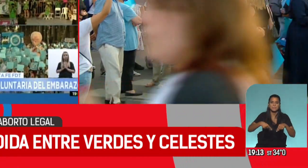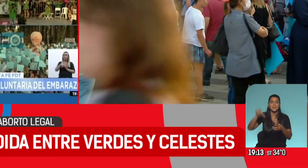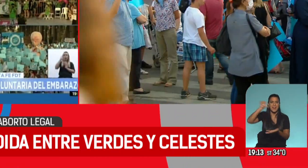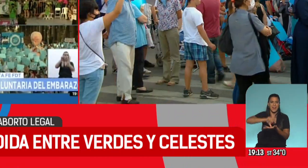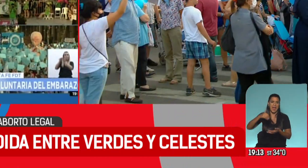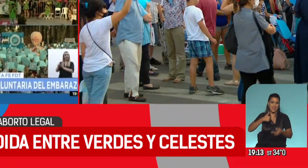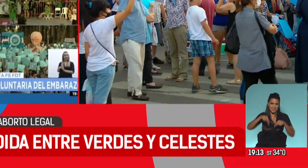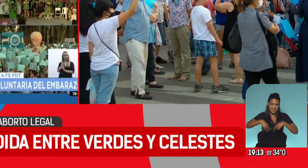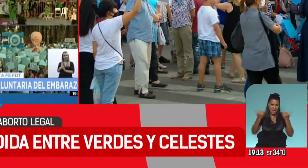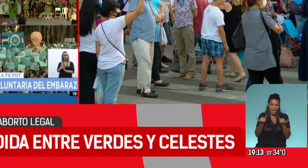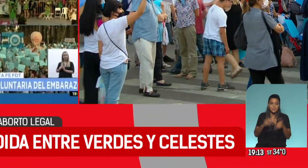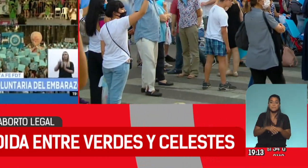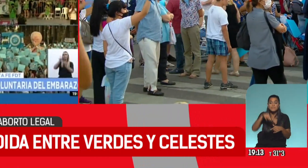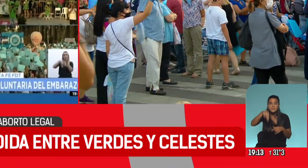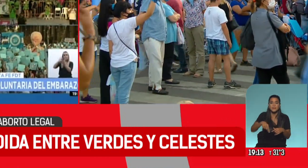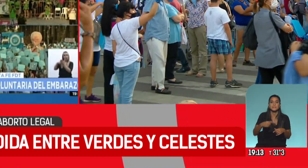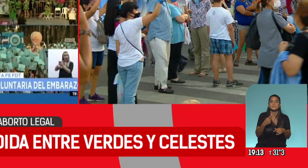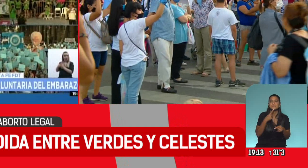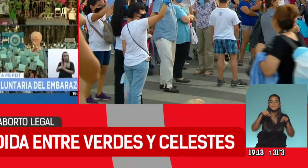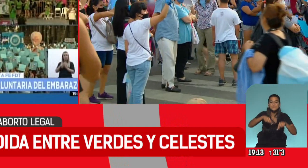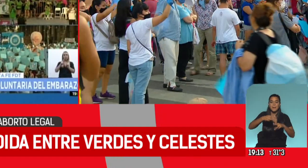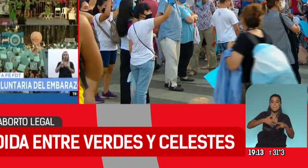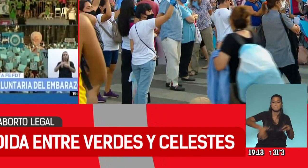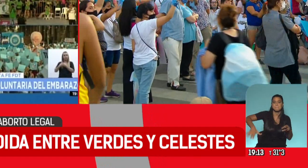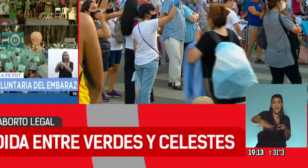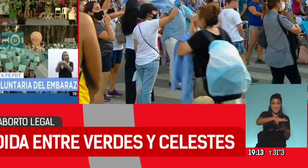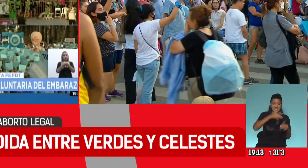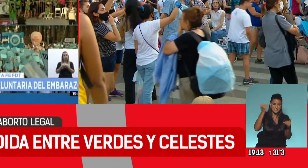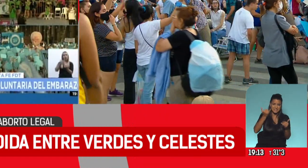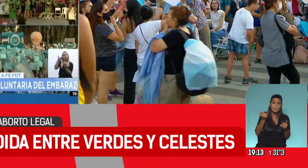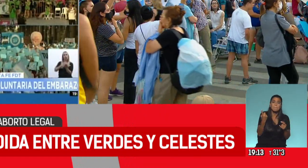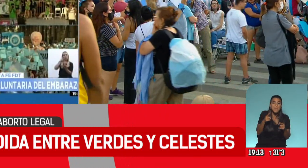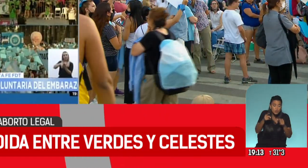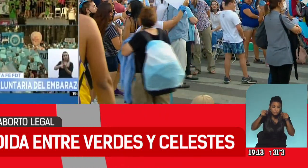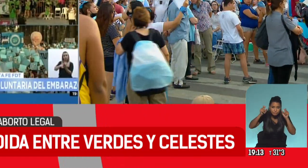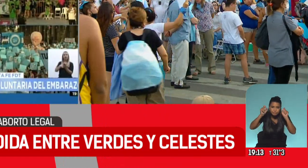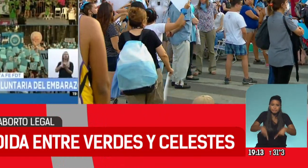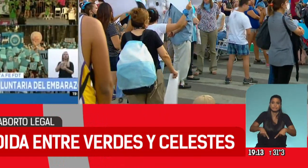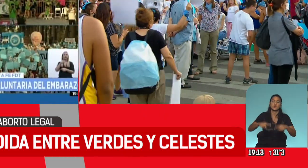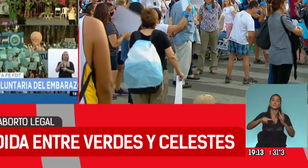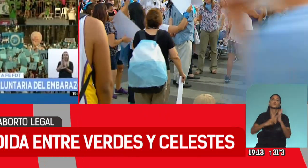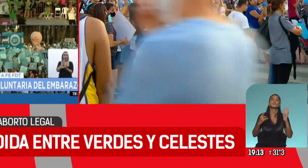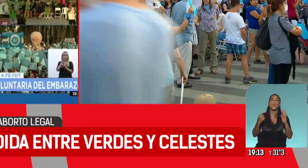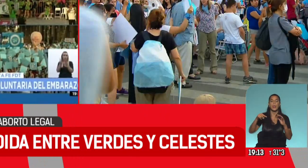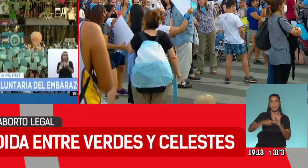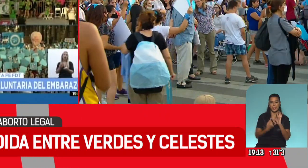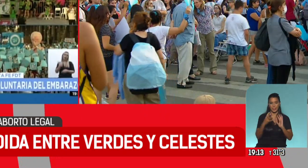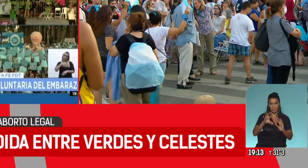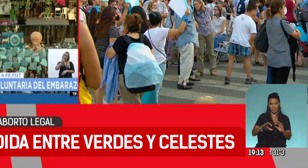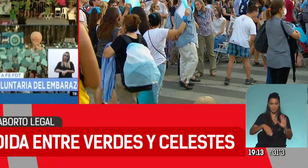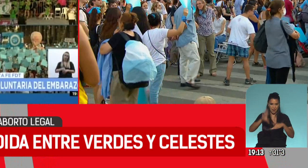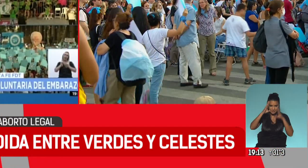Y esto es lo que pasa en todas las plazas del territorio nacional, ¿no?, pero con su epicentro aquí en la ciudad de Buenos Aires.